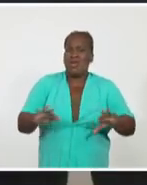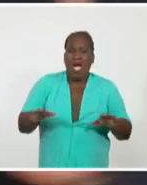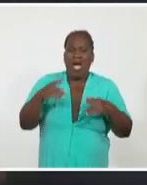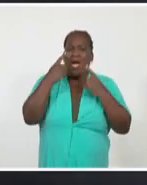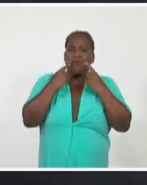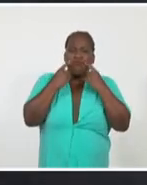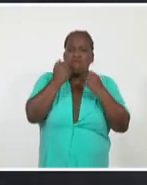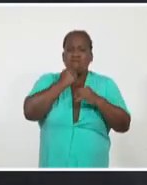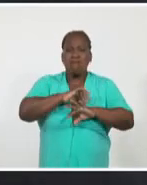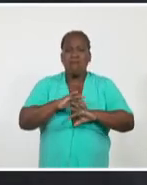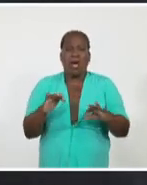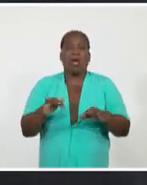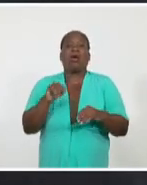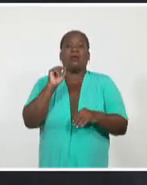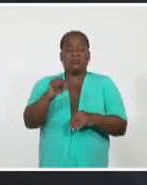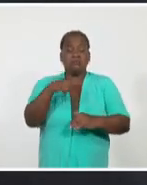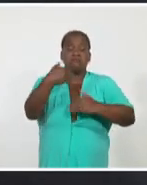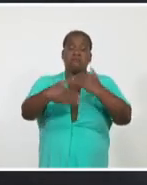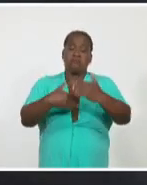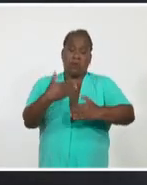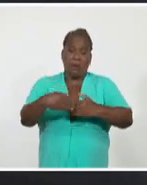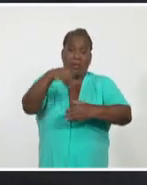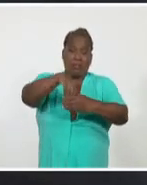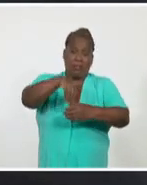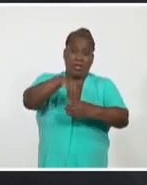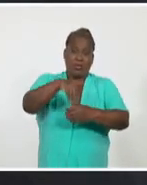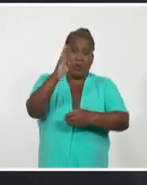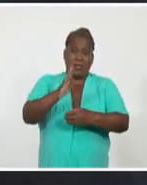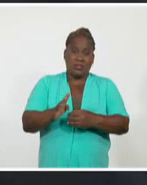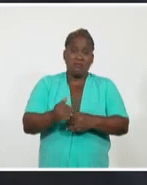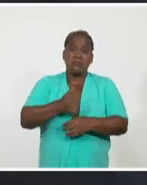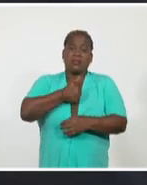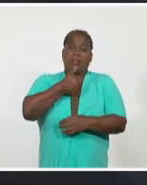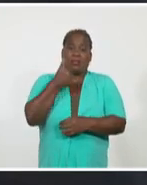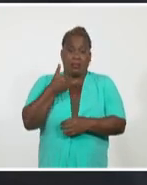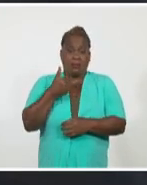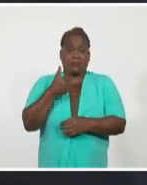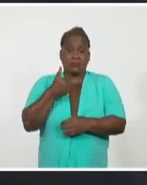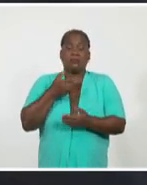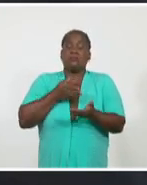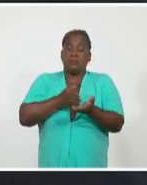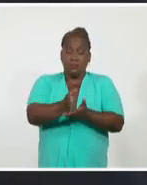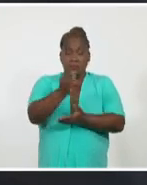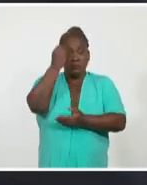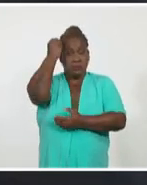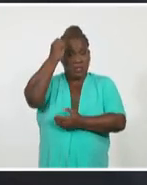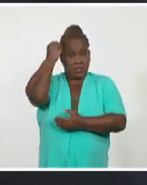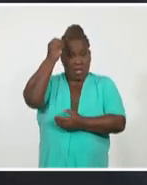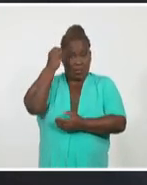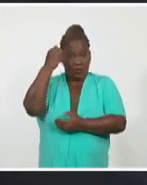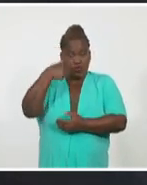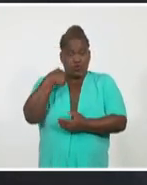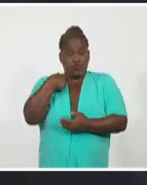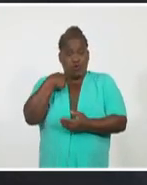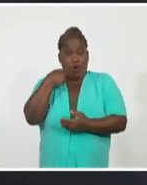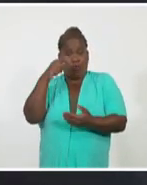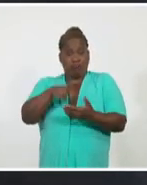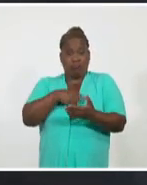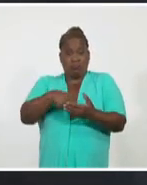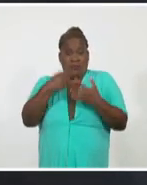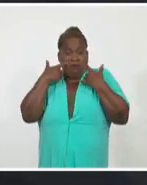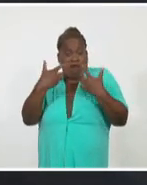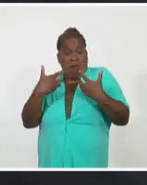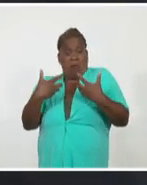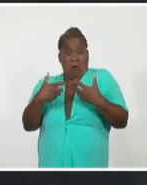Así andan las cosas por el gigante suramericano, mientras que Jair Bolsonaro sigue pensando que la popularidad le acompaña para